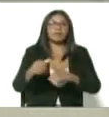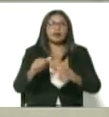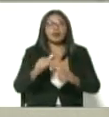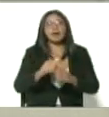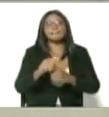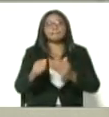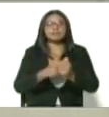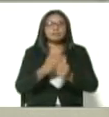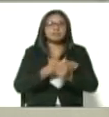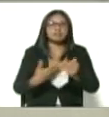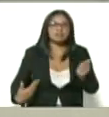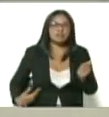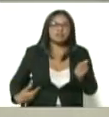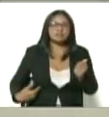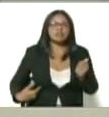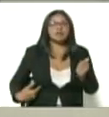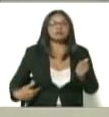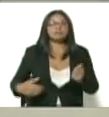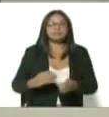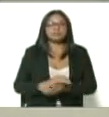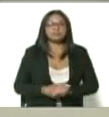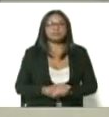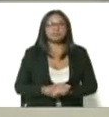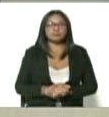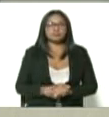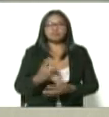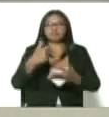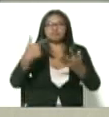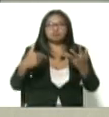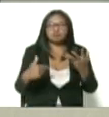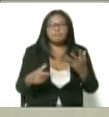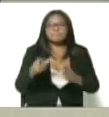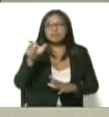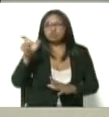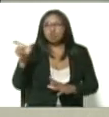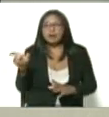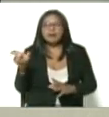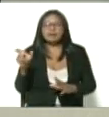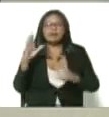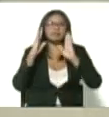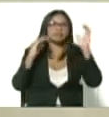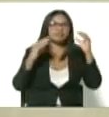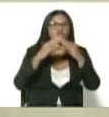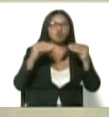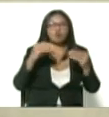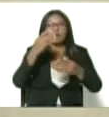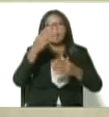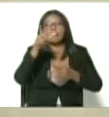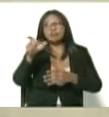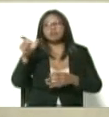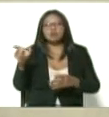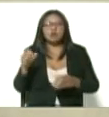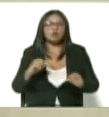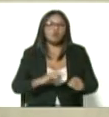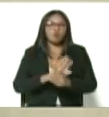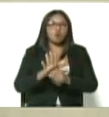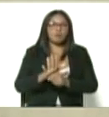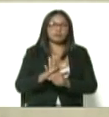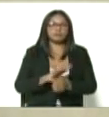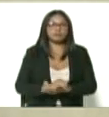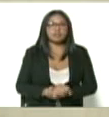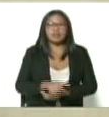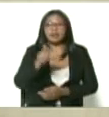terapia intensiva, de los triajes de respiratorio, de las salas COVID, toda esa lista de personas es una